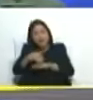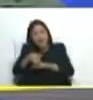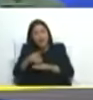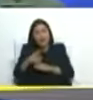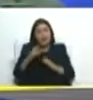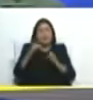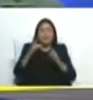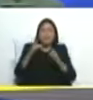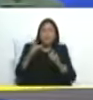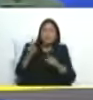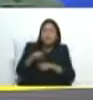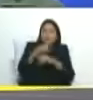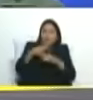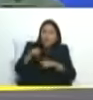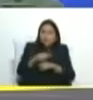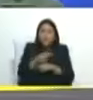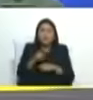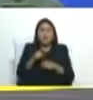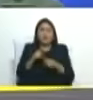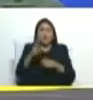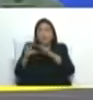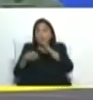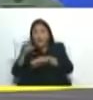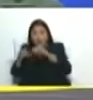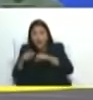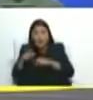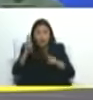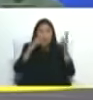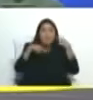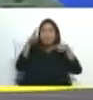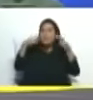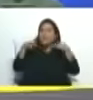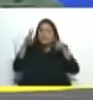conciertos en rumba en compras en paseos